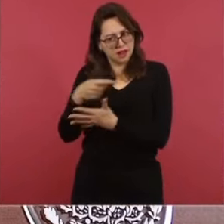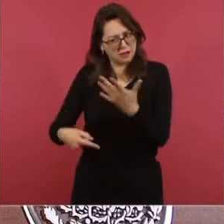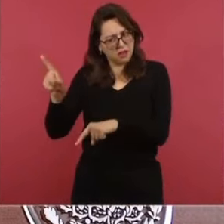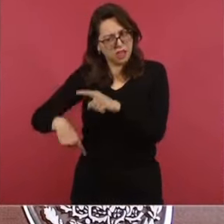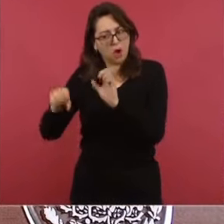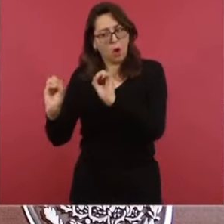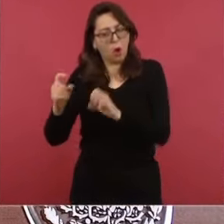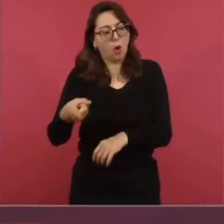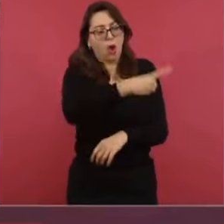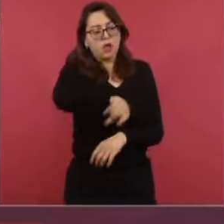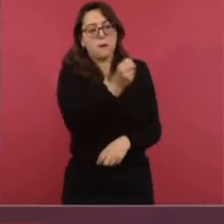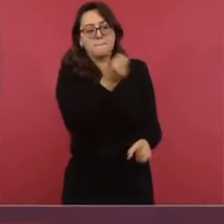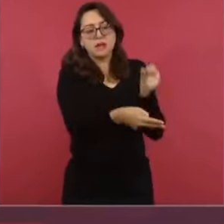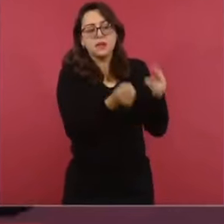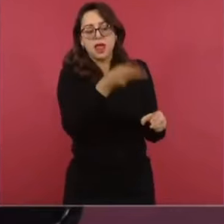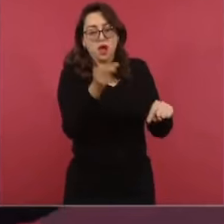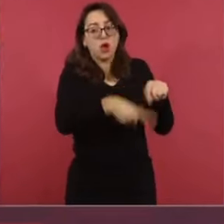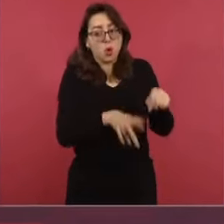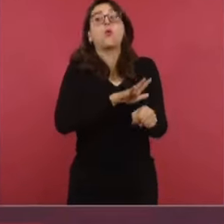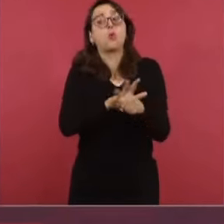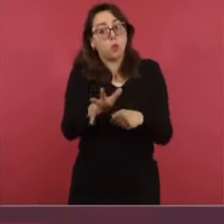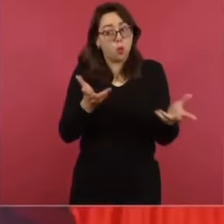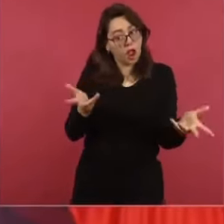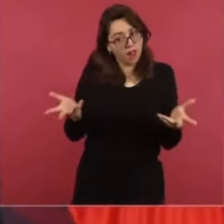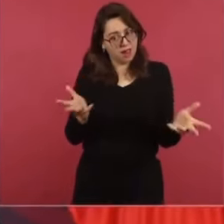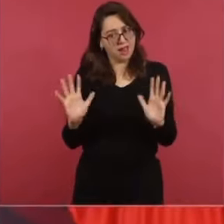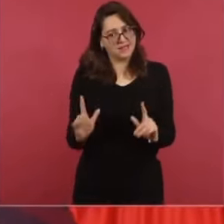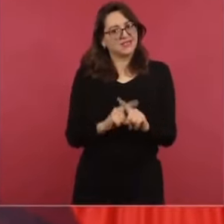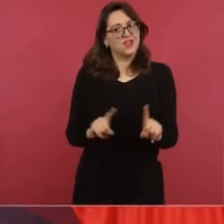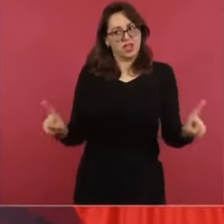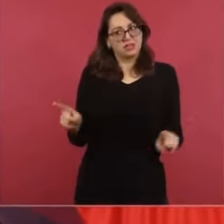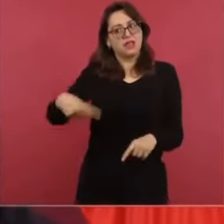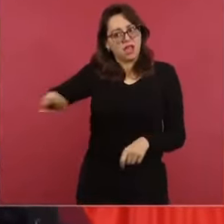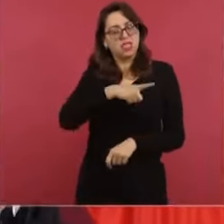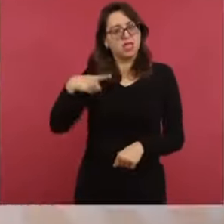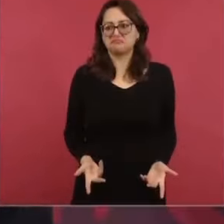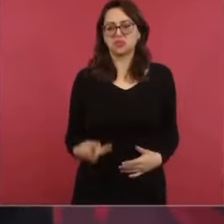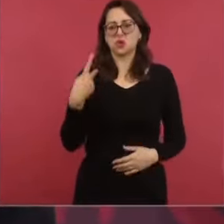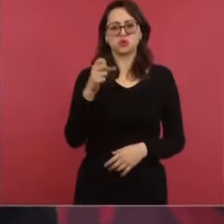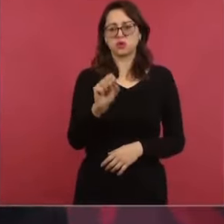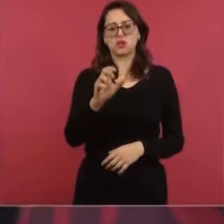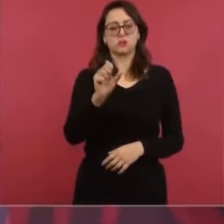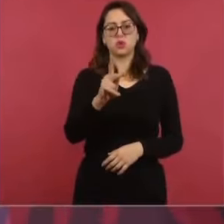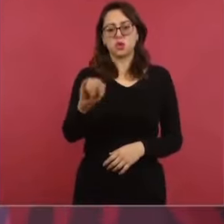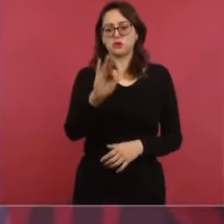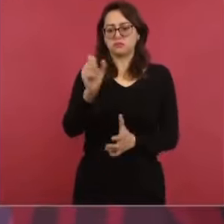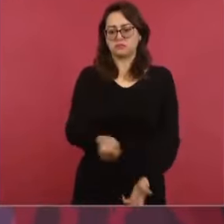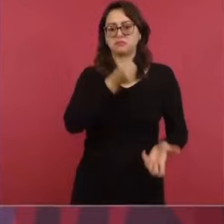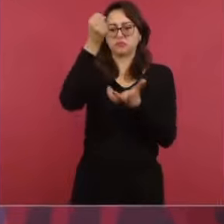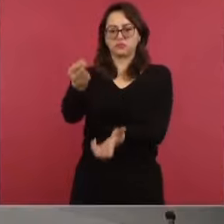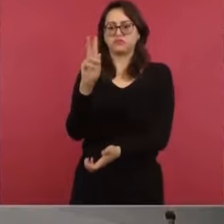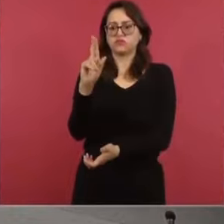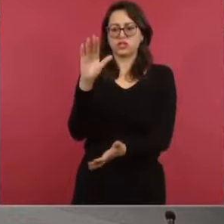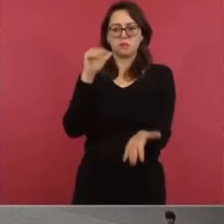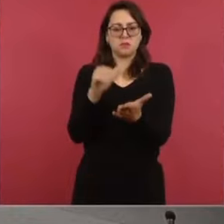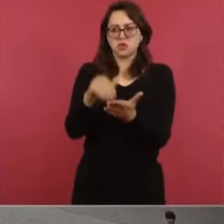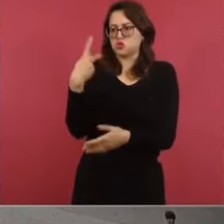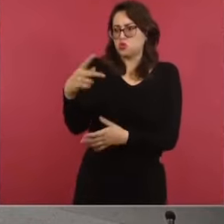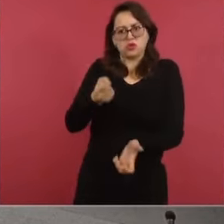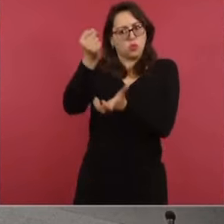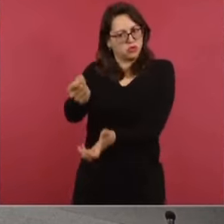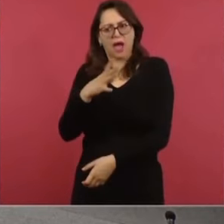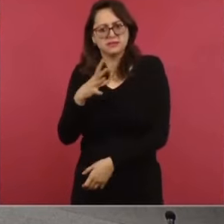el que mantuviese el Poder Judicial un guardadito de 20 mil millones. Es un fideicomiso para